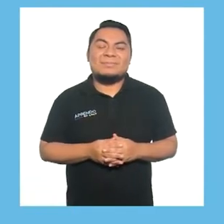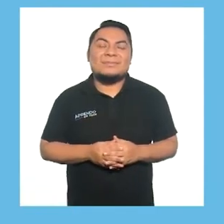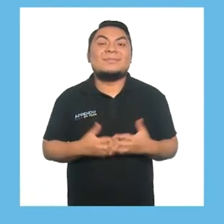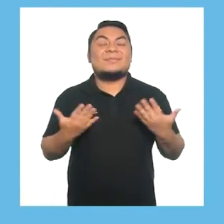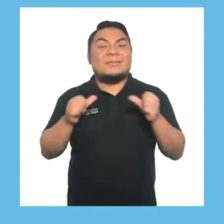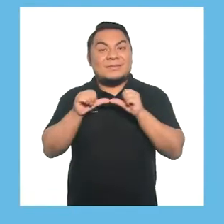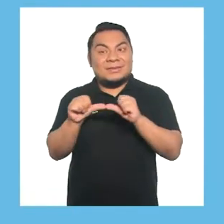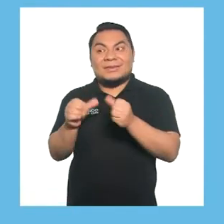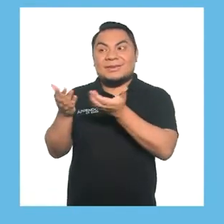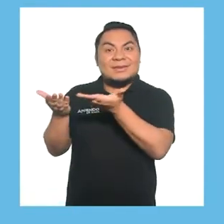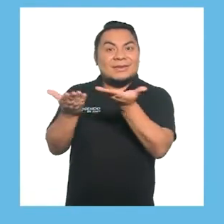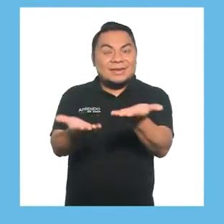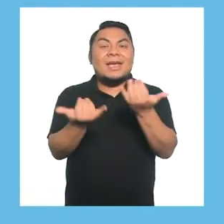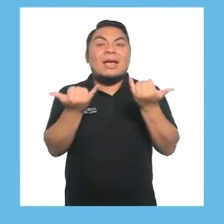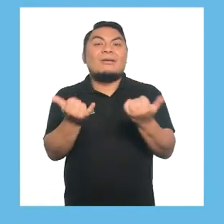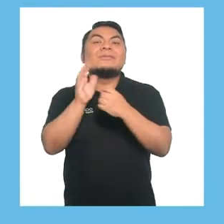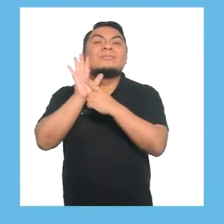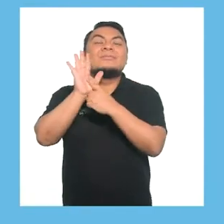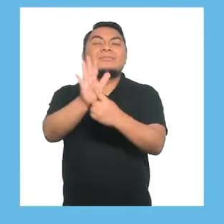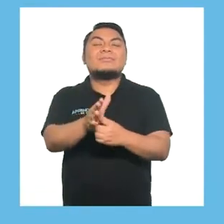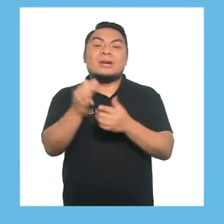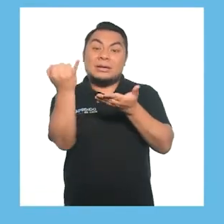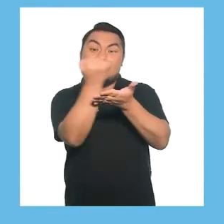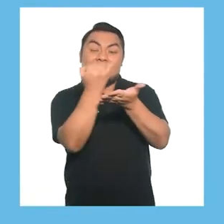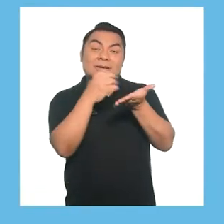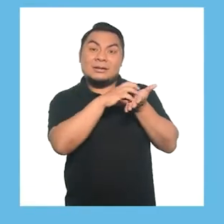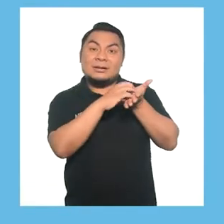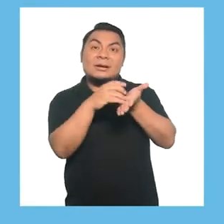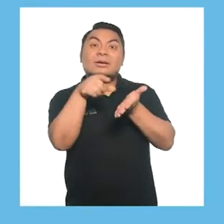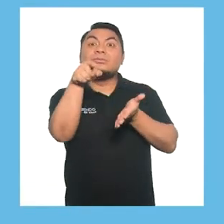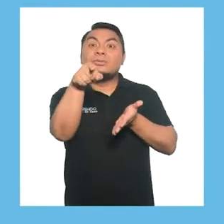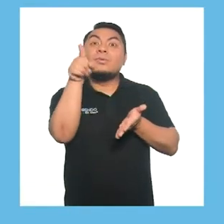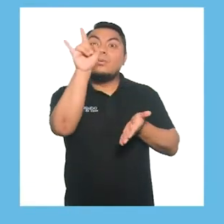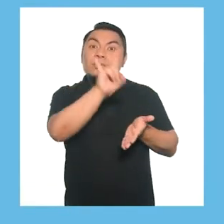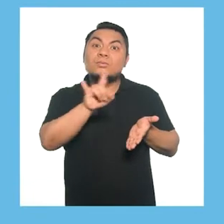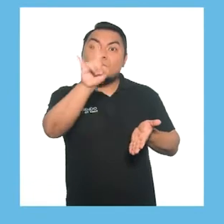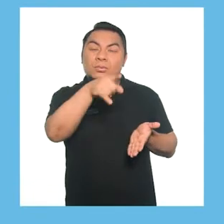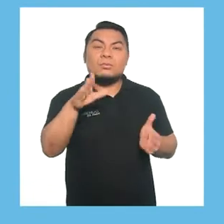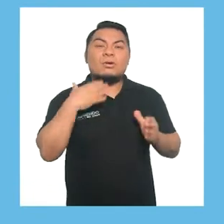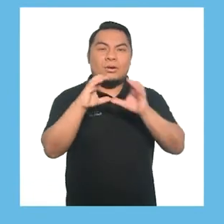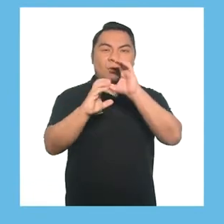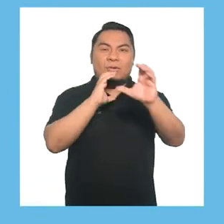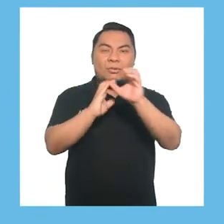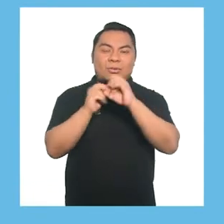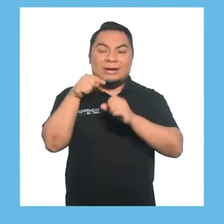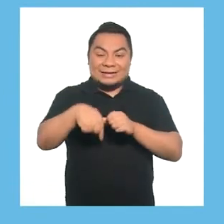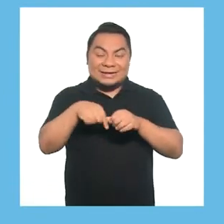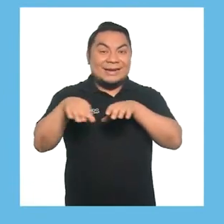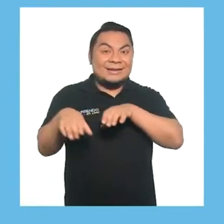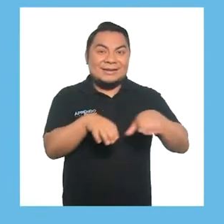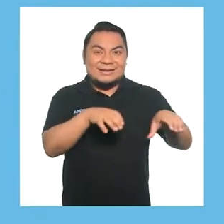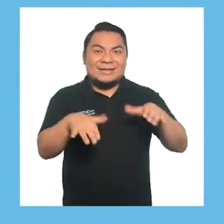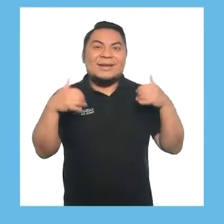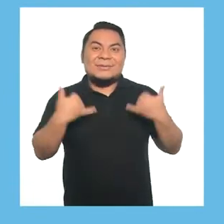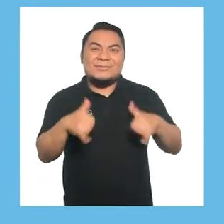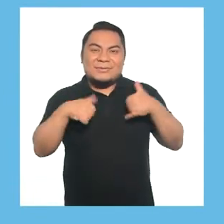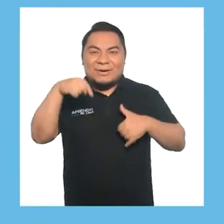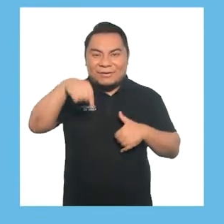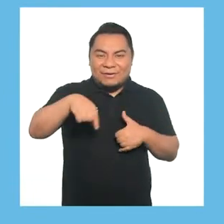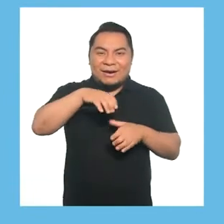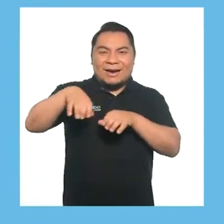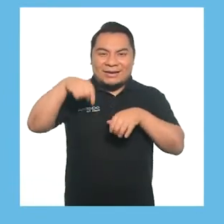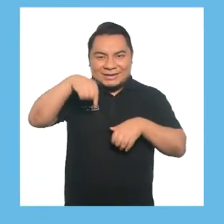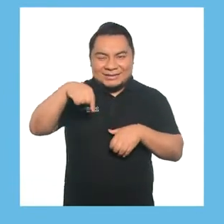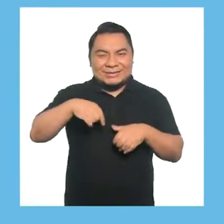A continuación, te voy a presentar imágenes que puedes utilizar para comunicar la actividad que hemos